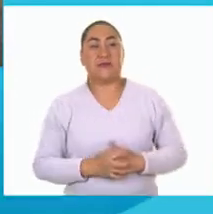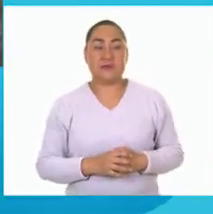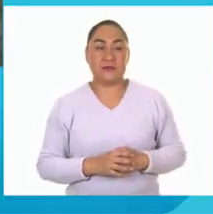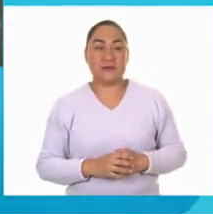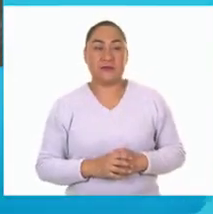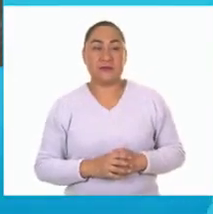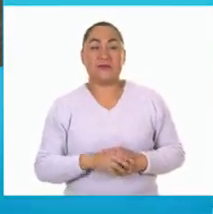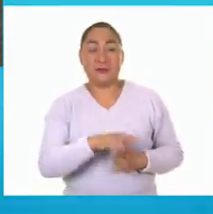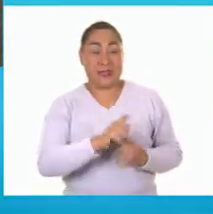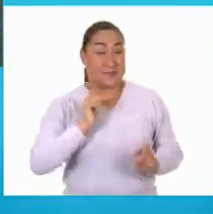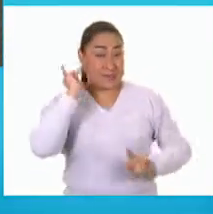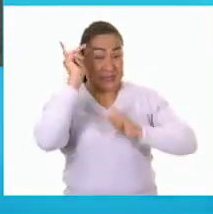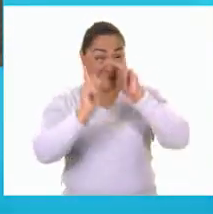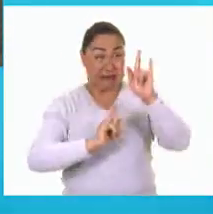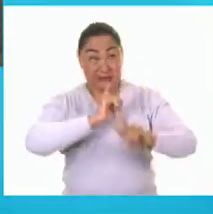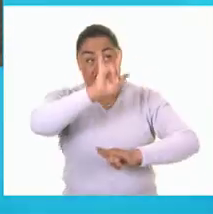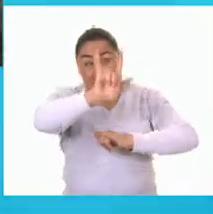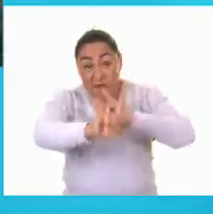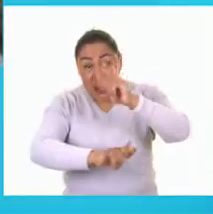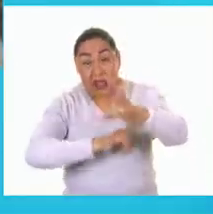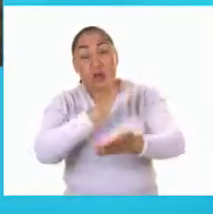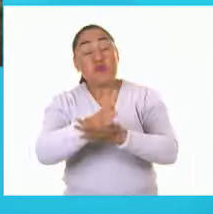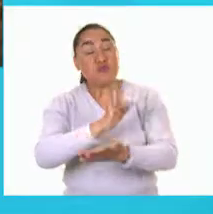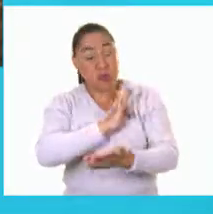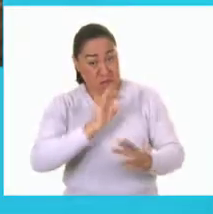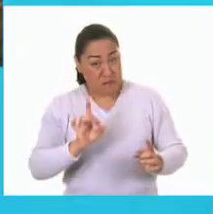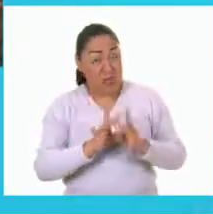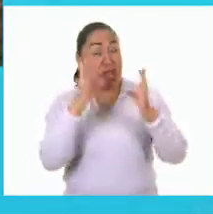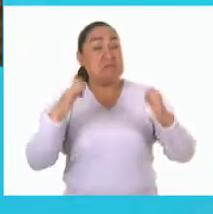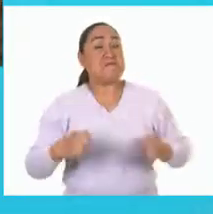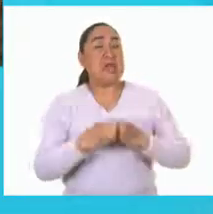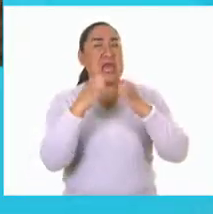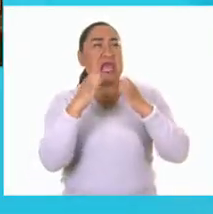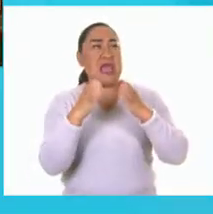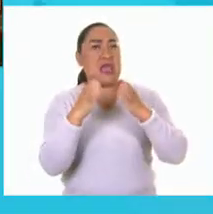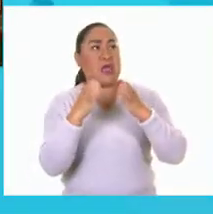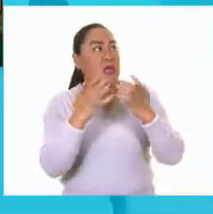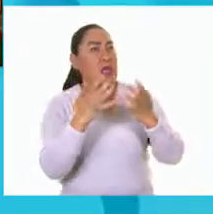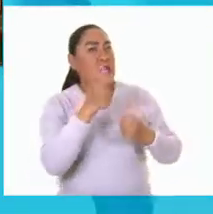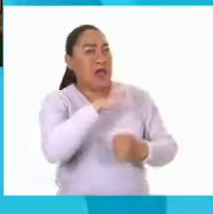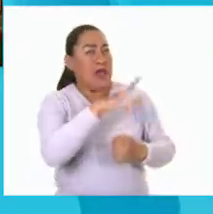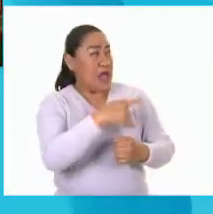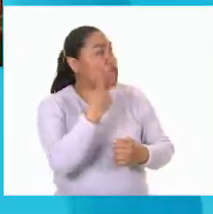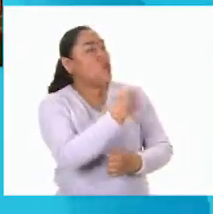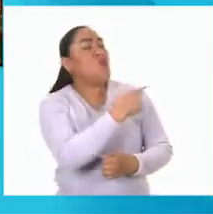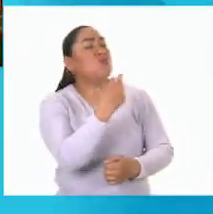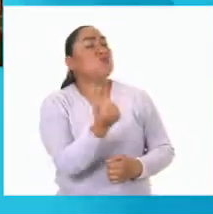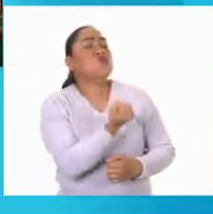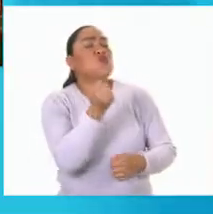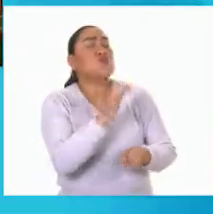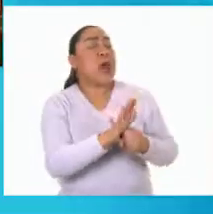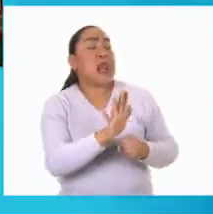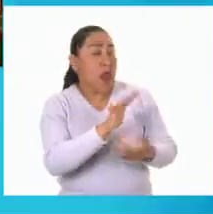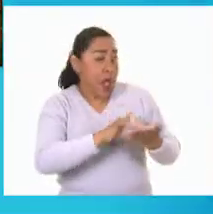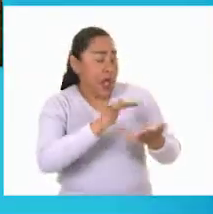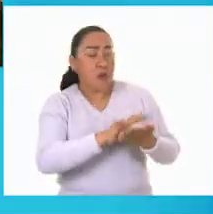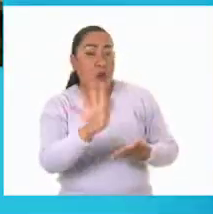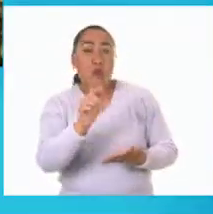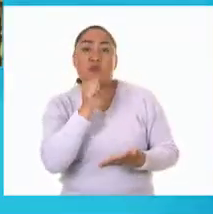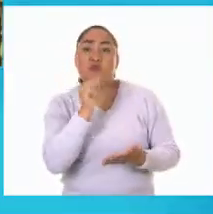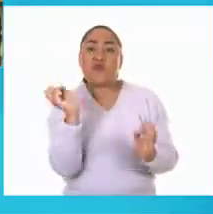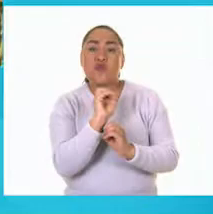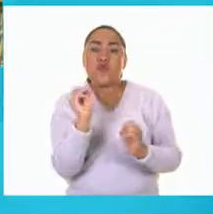Tu visita a la feria terminará en tragedia. ¡Muchacho, muchacho! ¿Ya le diste tu suerte? No, todavía no. ¿A ver? tienes?